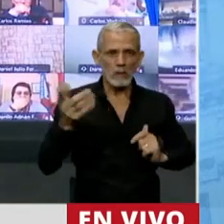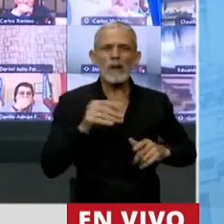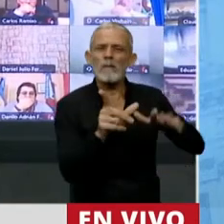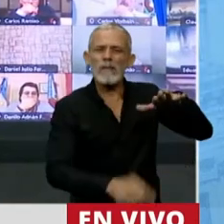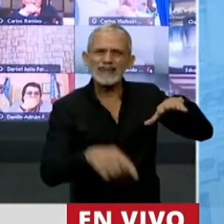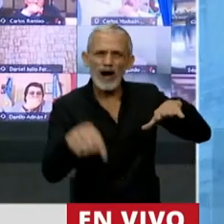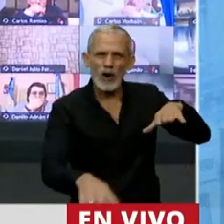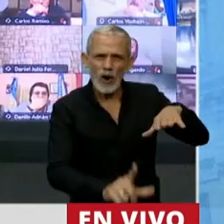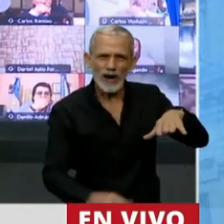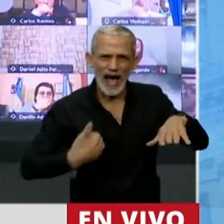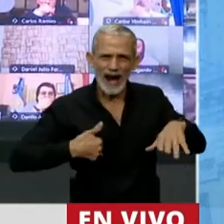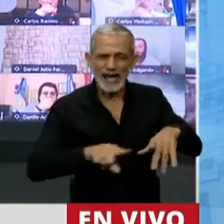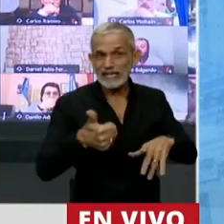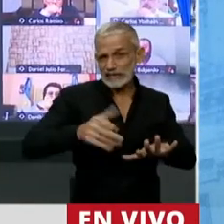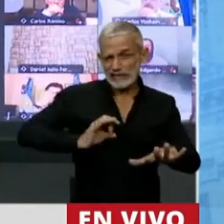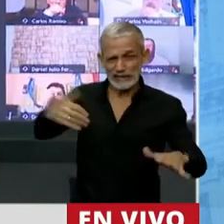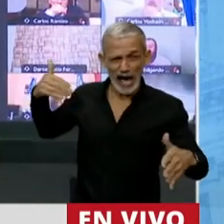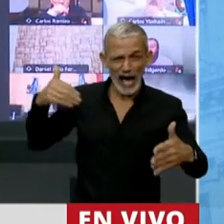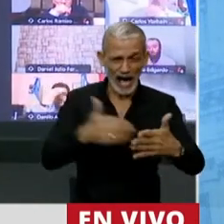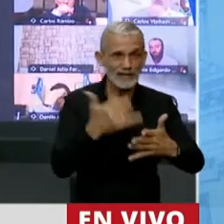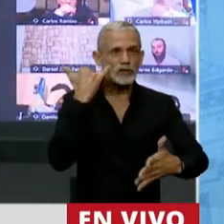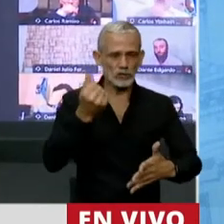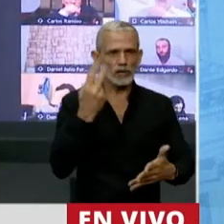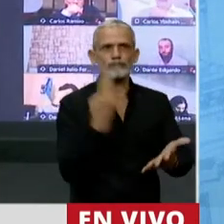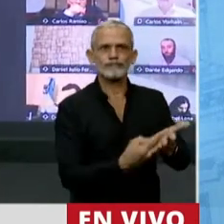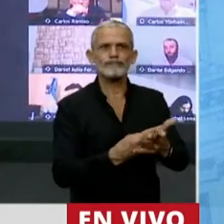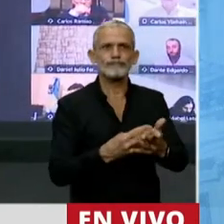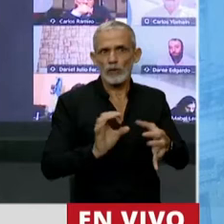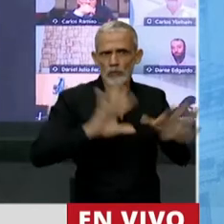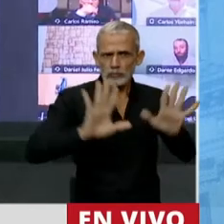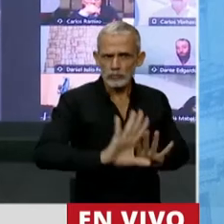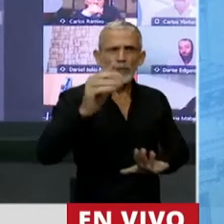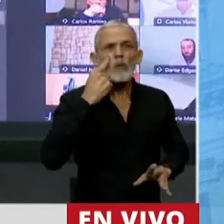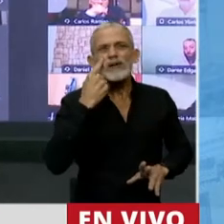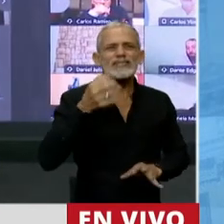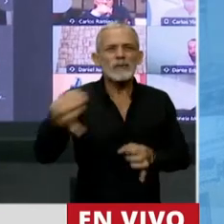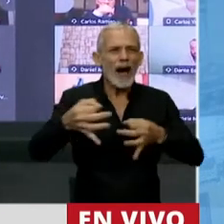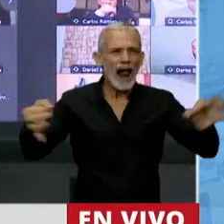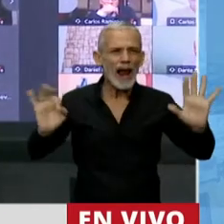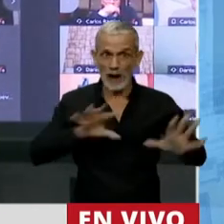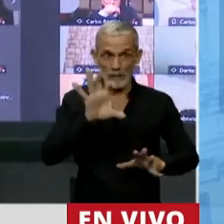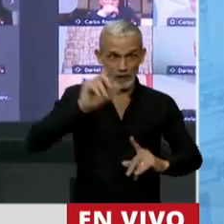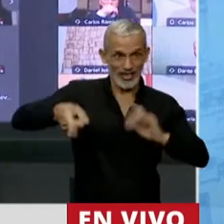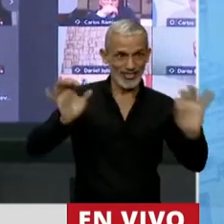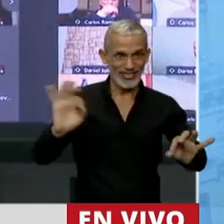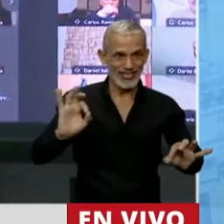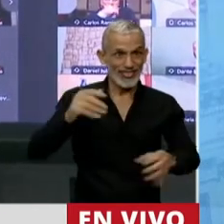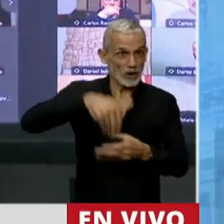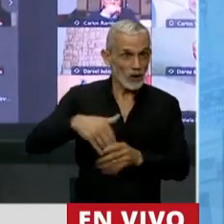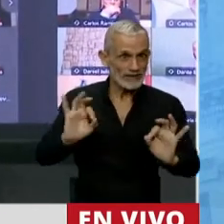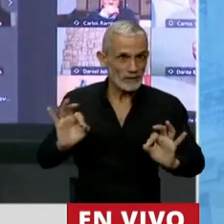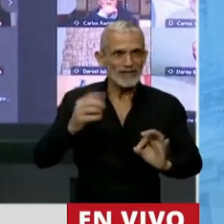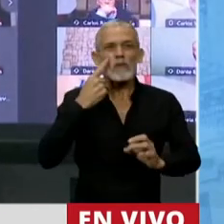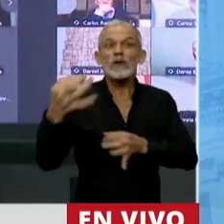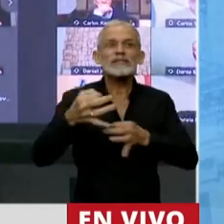patagónicas, que desde hace 60 años han reconocido la autonomía municipal, mucho antes de que lo